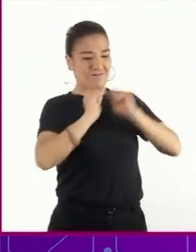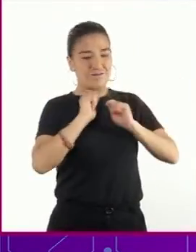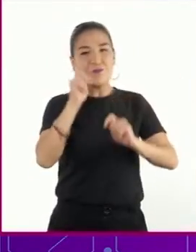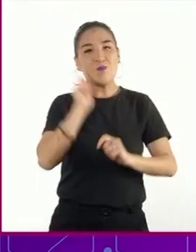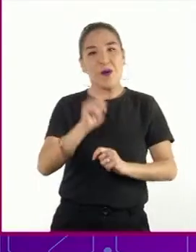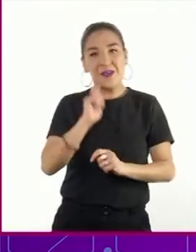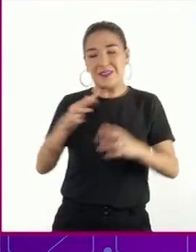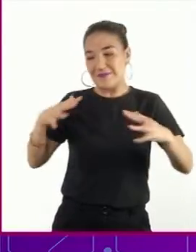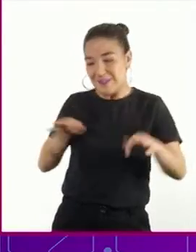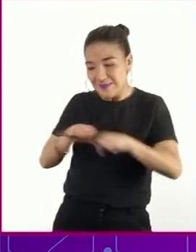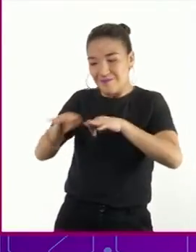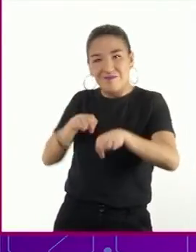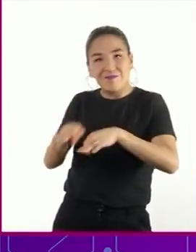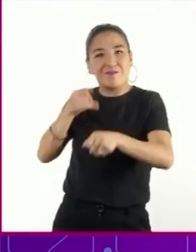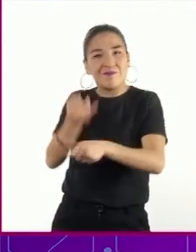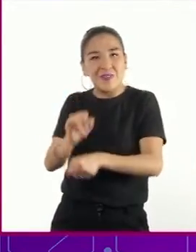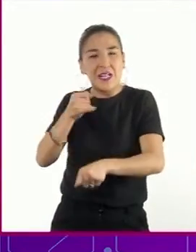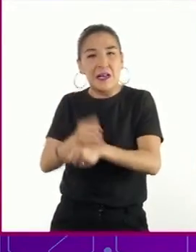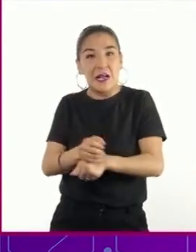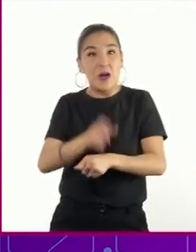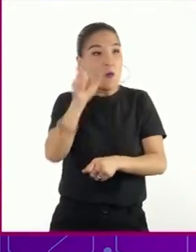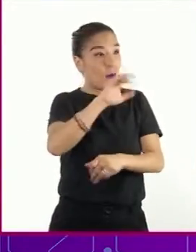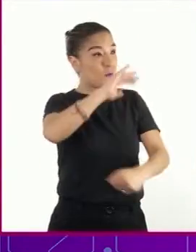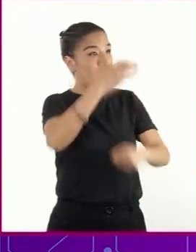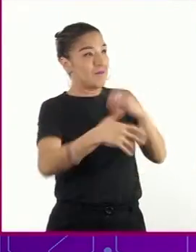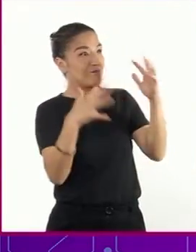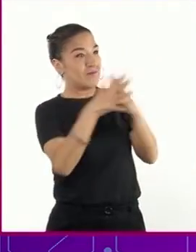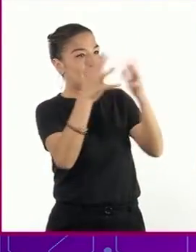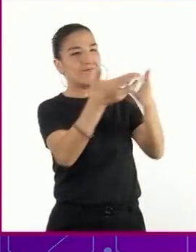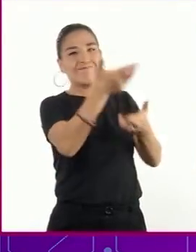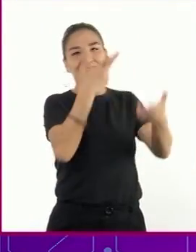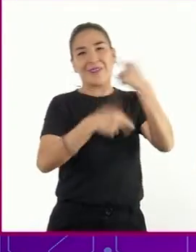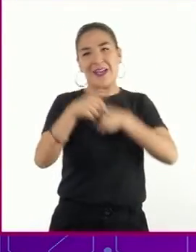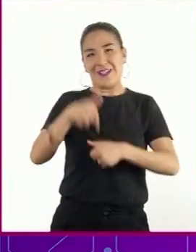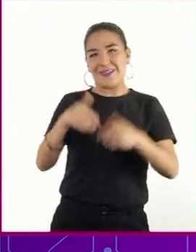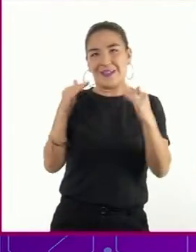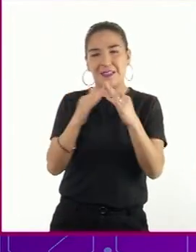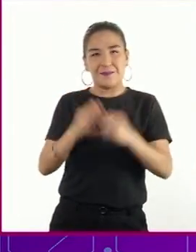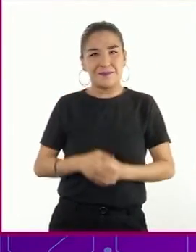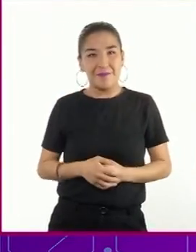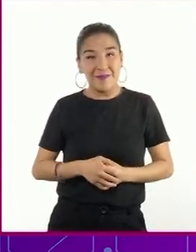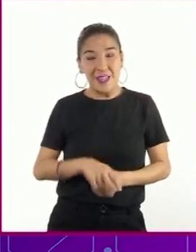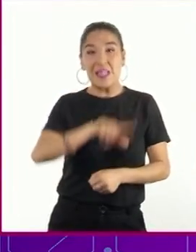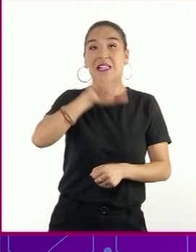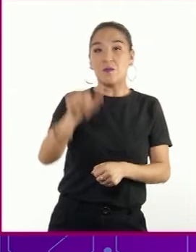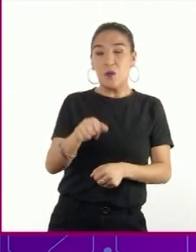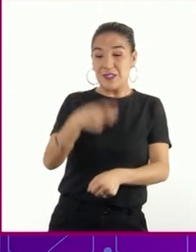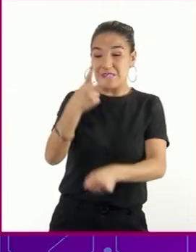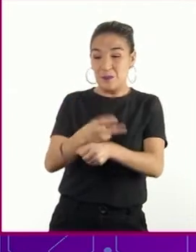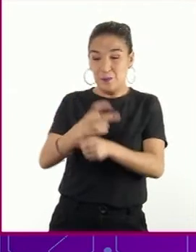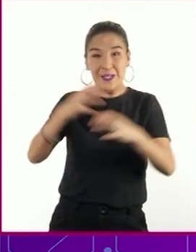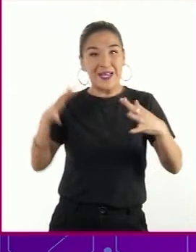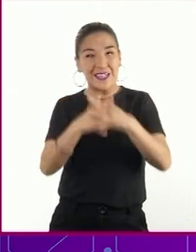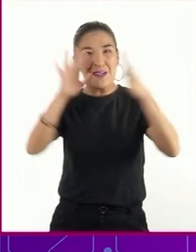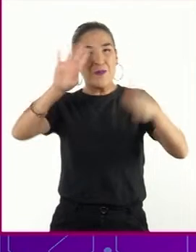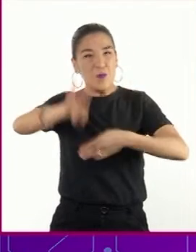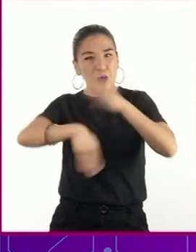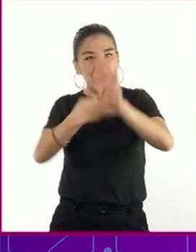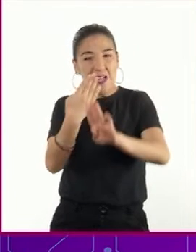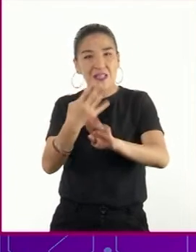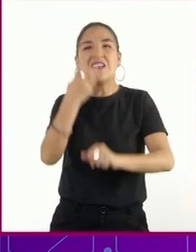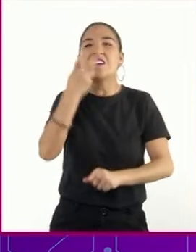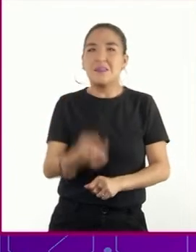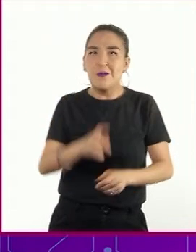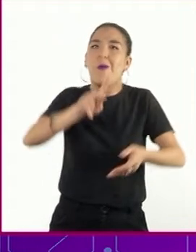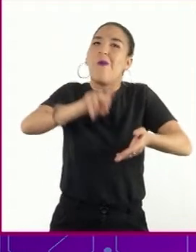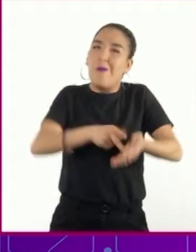Al terminar la guerra, regresaron a sus casas. Cuando inició la Segunda Guerra Mundial, nuevamente se requirió que